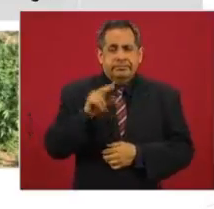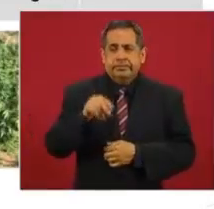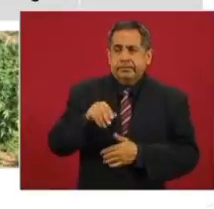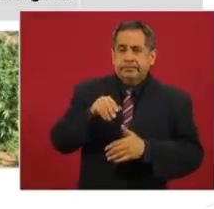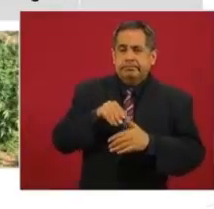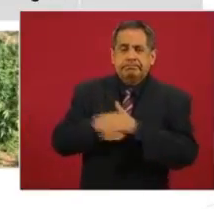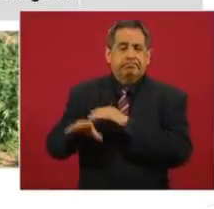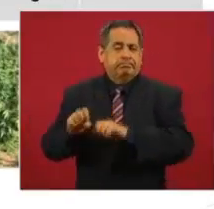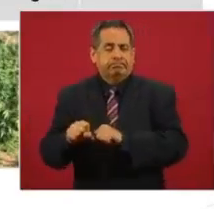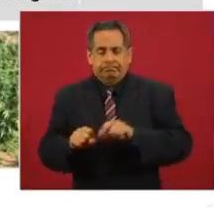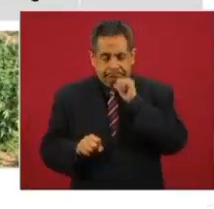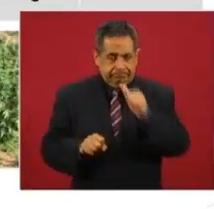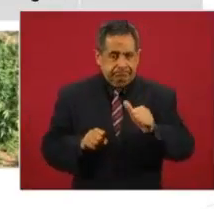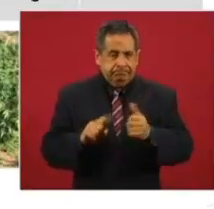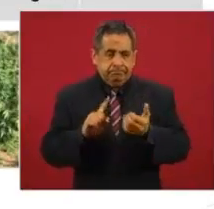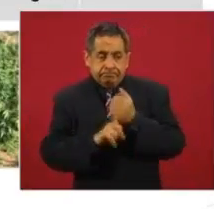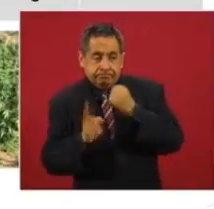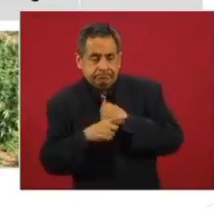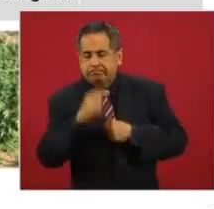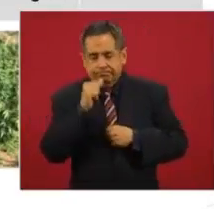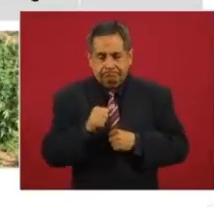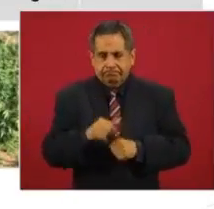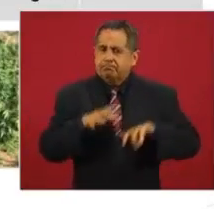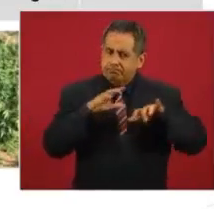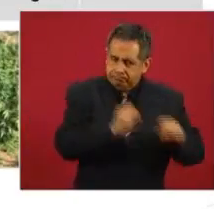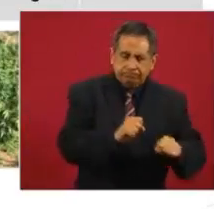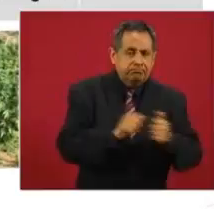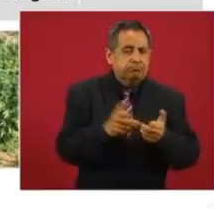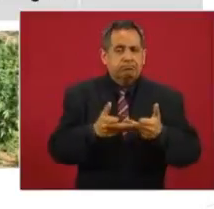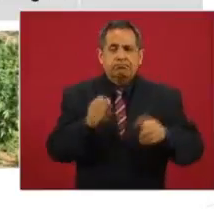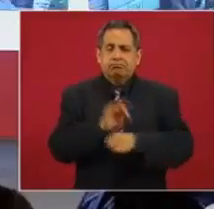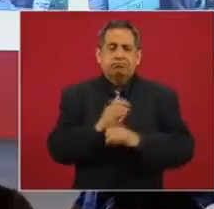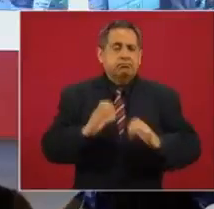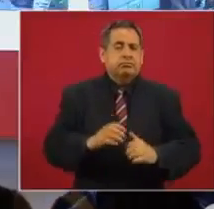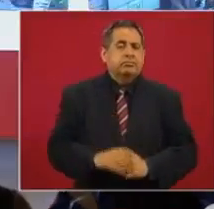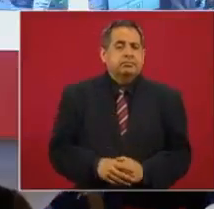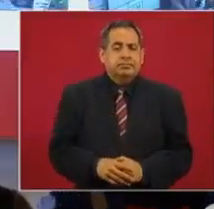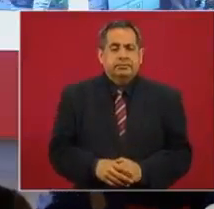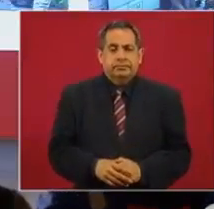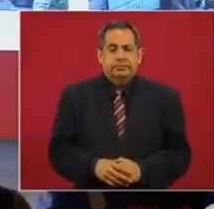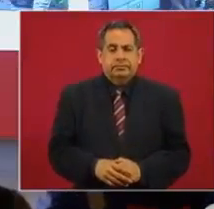el trasiego de drogas a través de nuestro territorio. La que sigue, por favor.